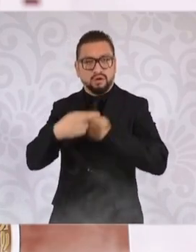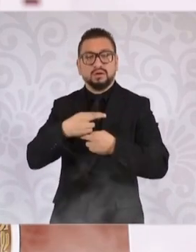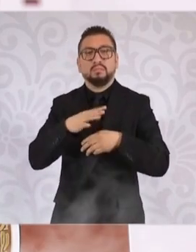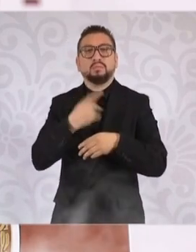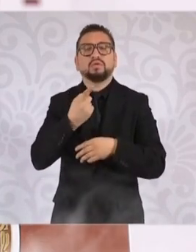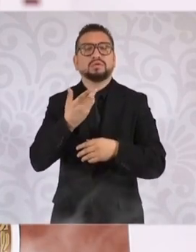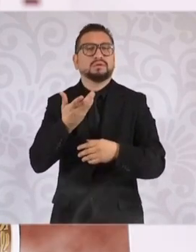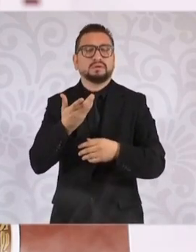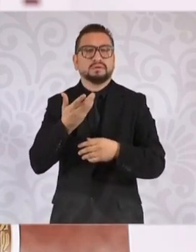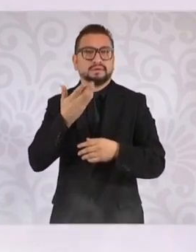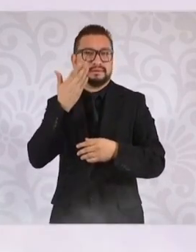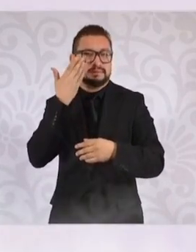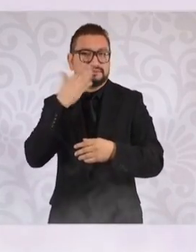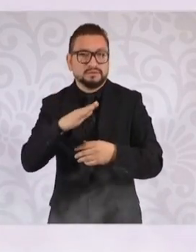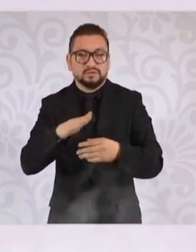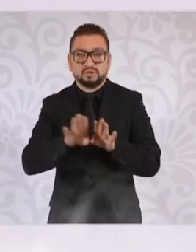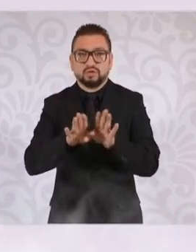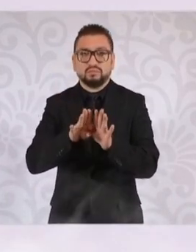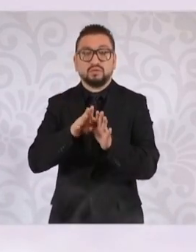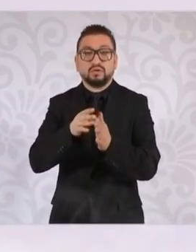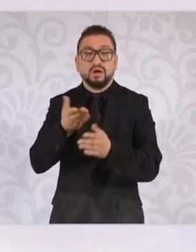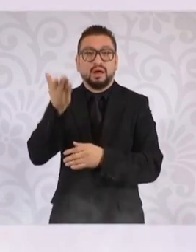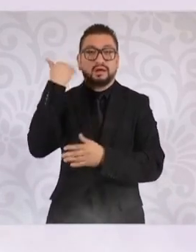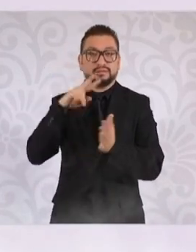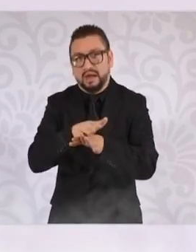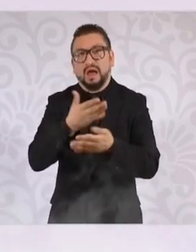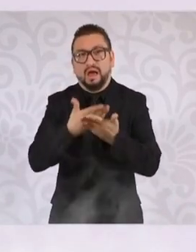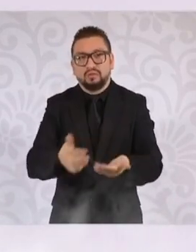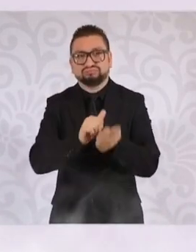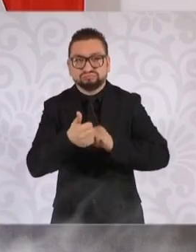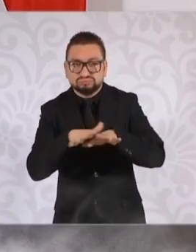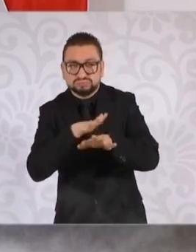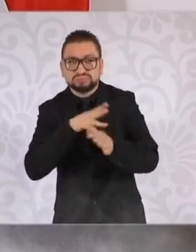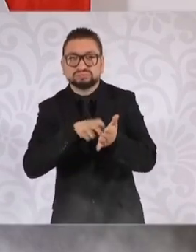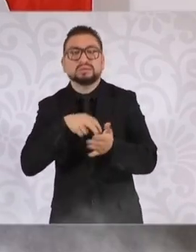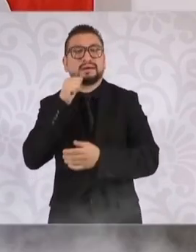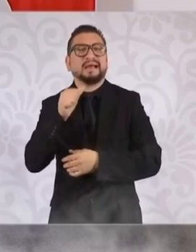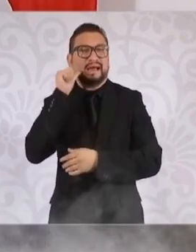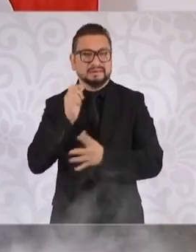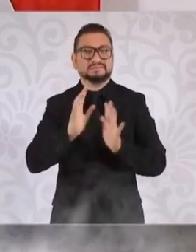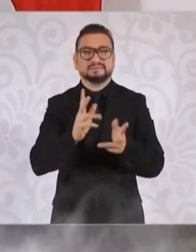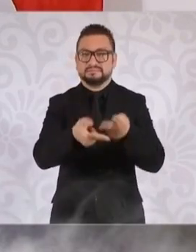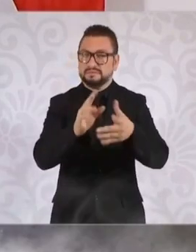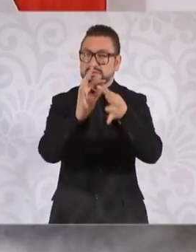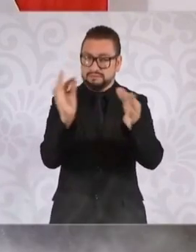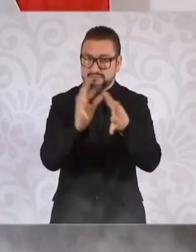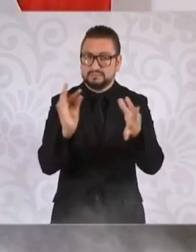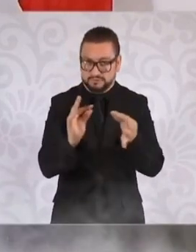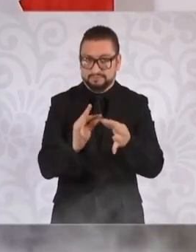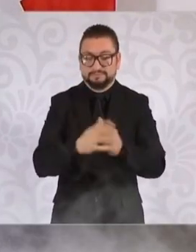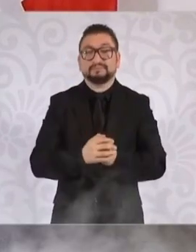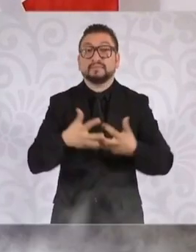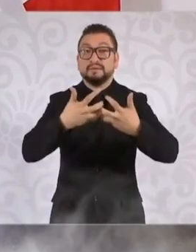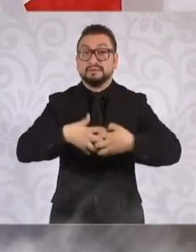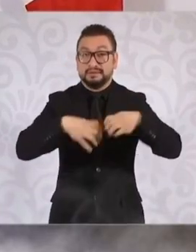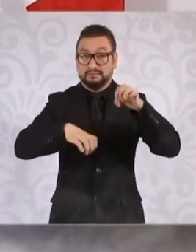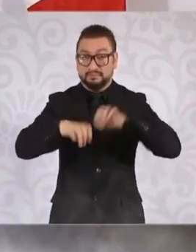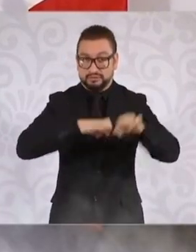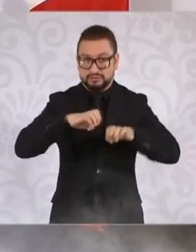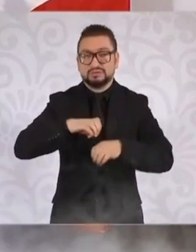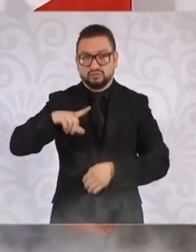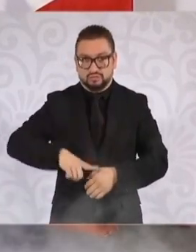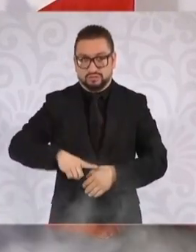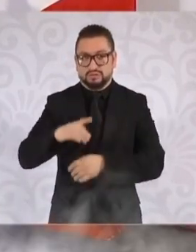una parte de la reforma del 2013. Ayer lo explicamos. Las empresas públicas,